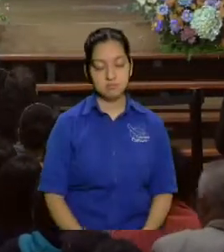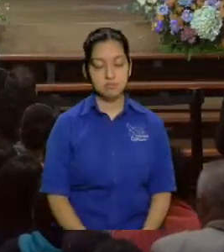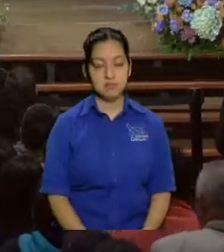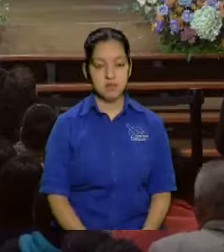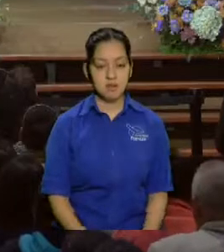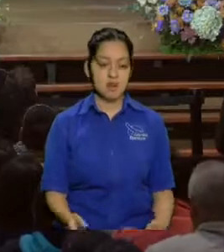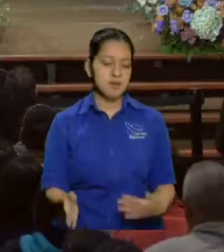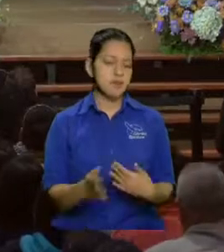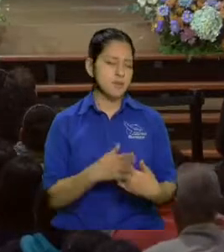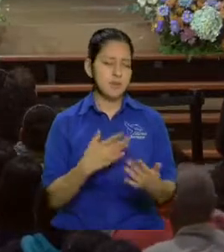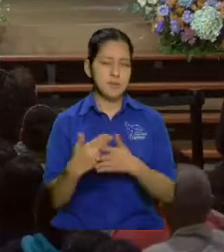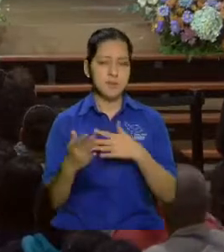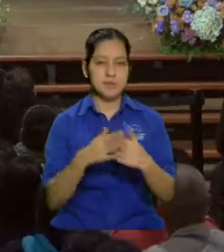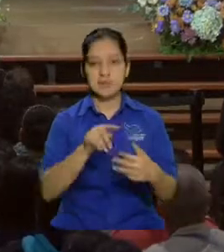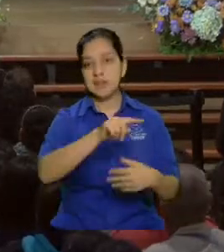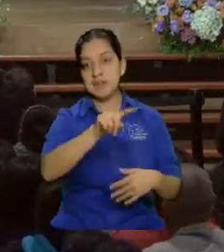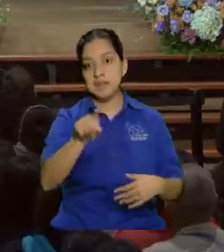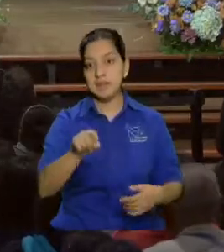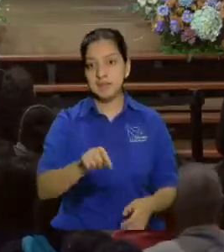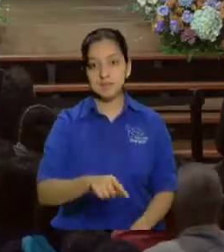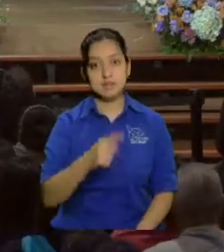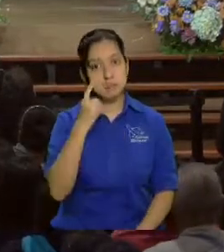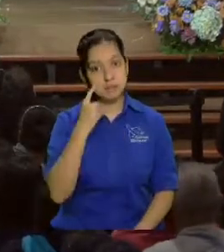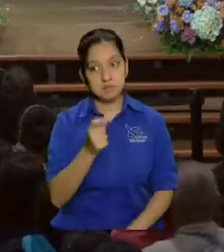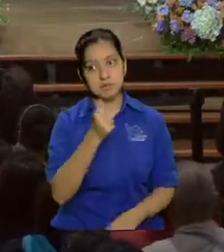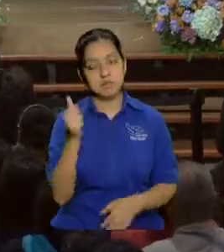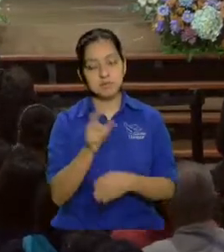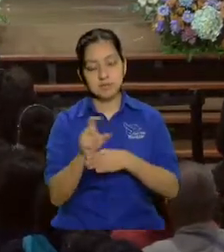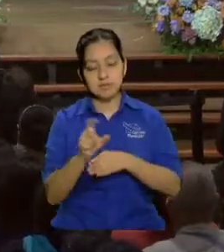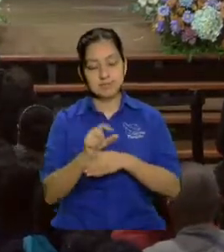y es que ya en esos lugares ya se miran otras cosas